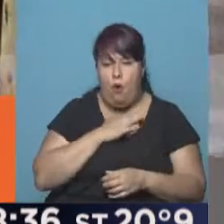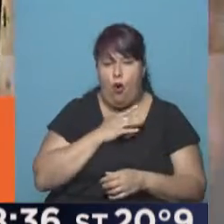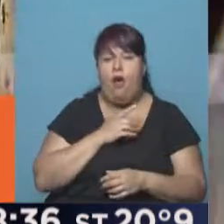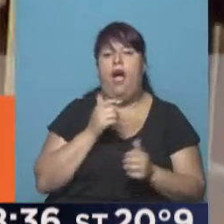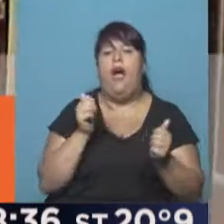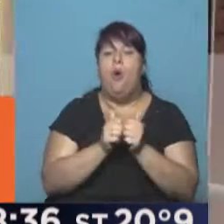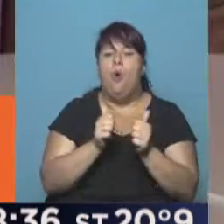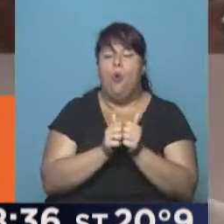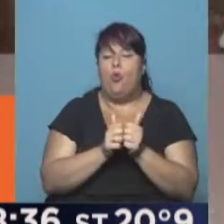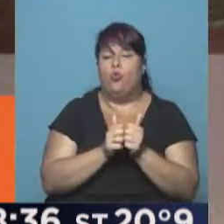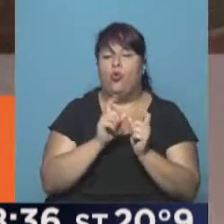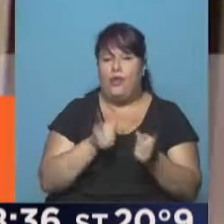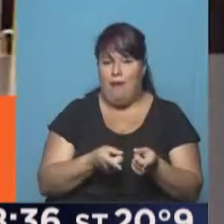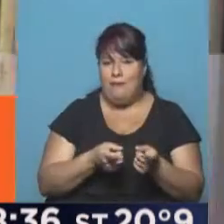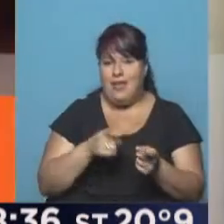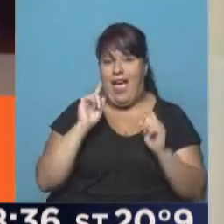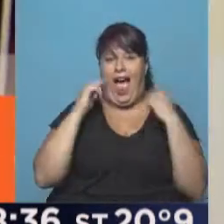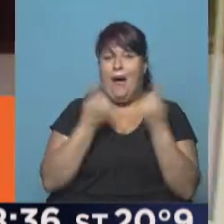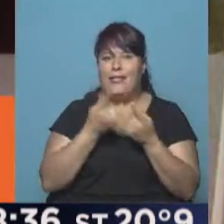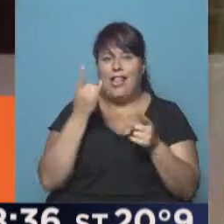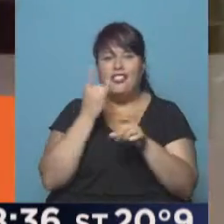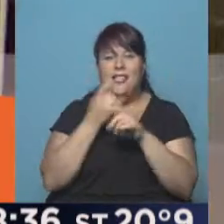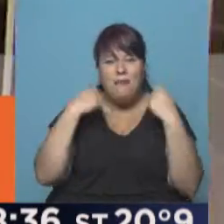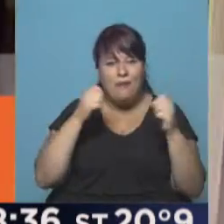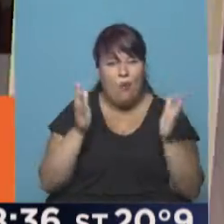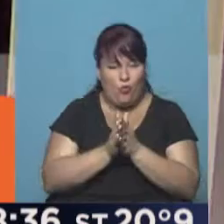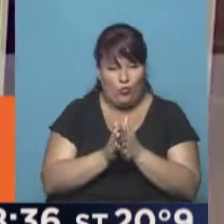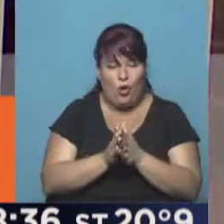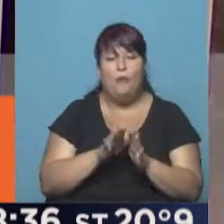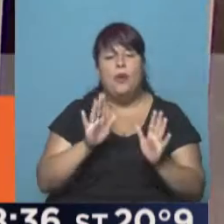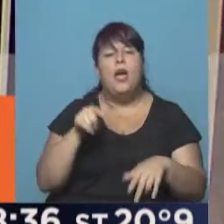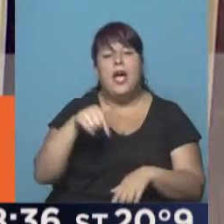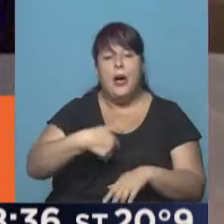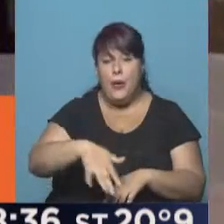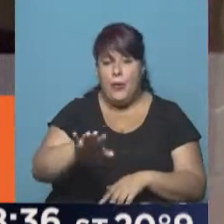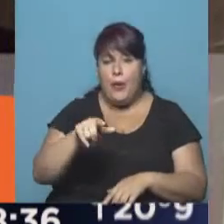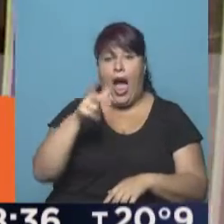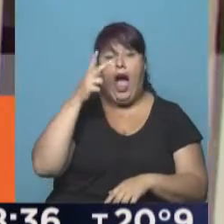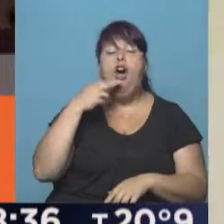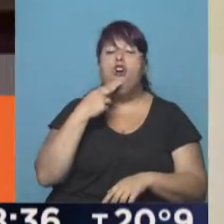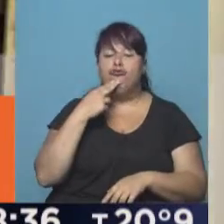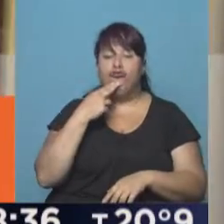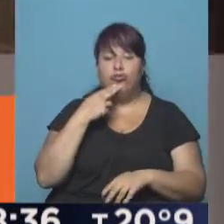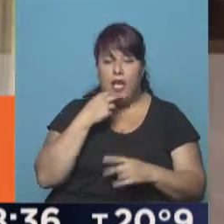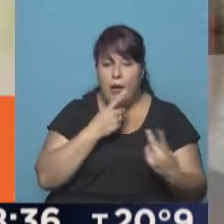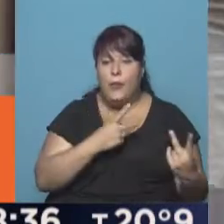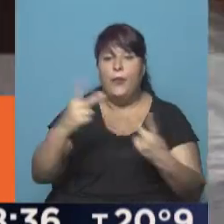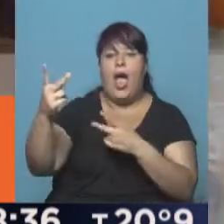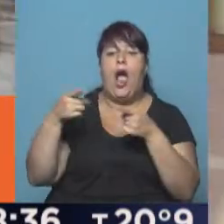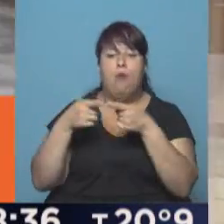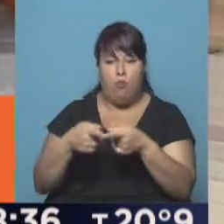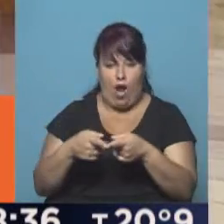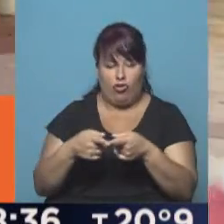comparte, por cierto, la habitación en las concentraciones. Les decía, esto va a ocurrir a las 11, se van a trasladar al puerto.